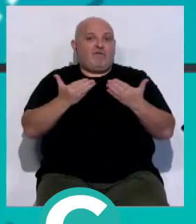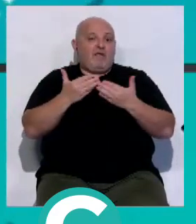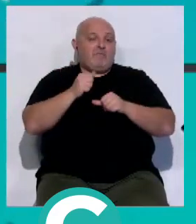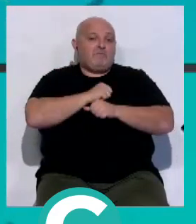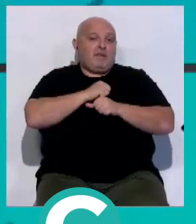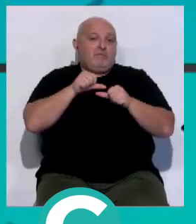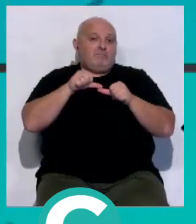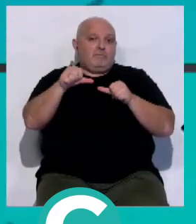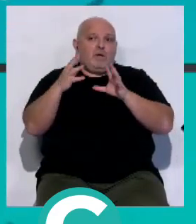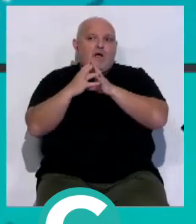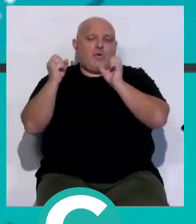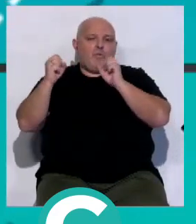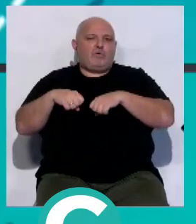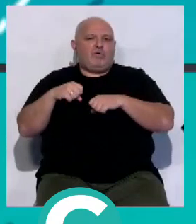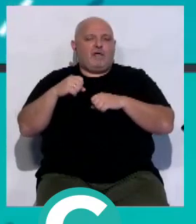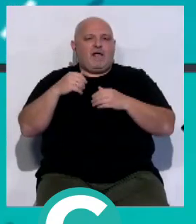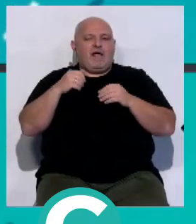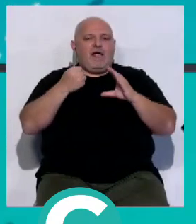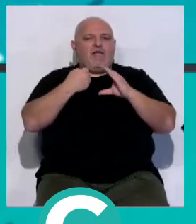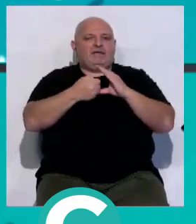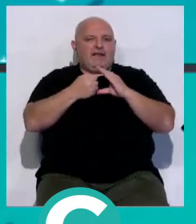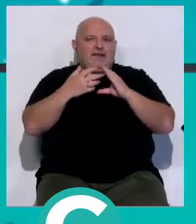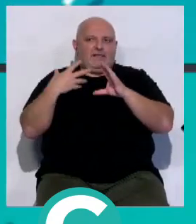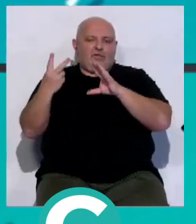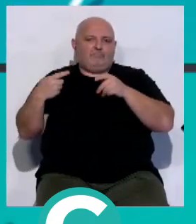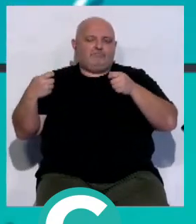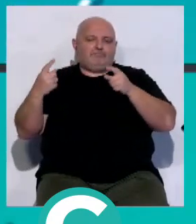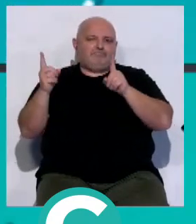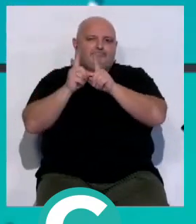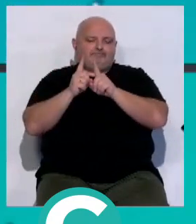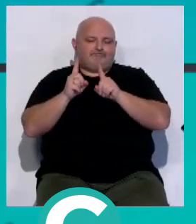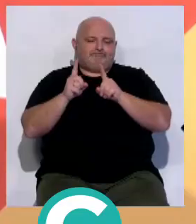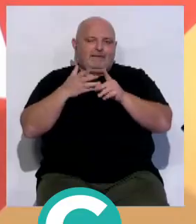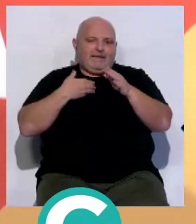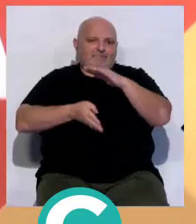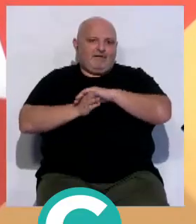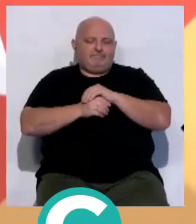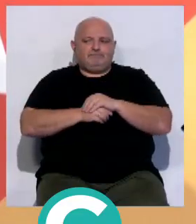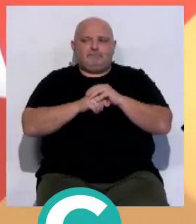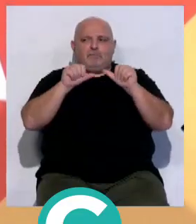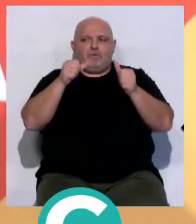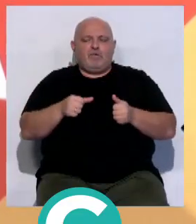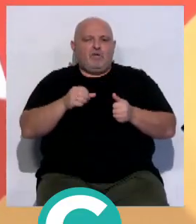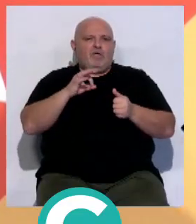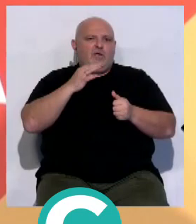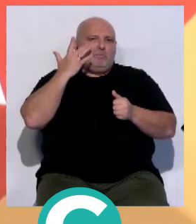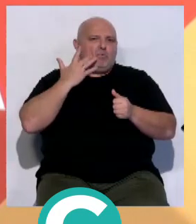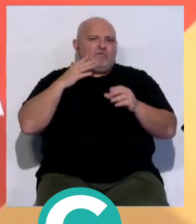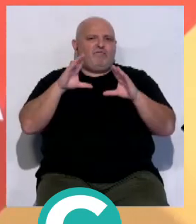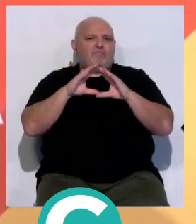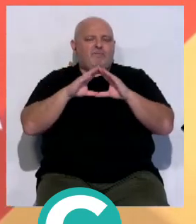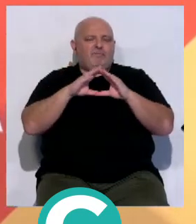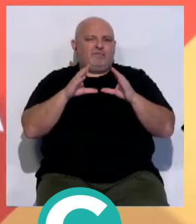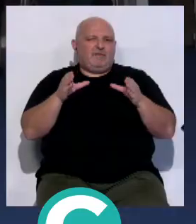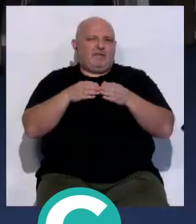en poder alcanzar un acuerdo. Con adelante Cádiz para ir en confluencia. Desde un modelo de ciudad municipalista y feminista, la